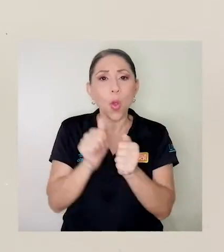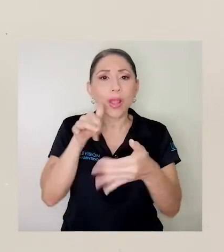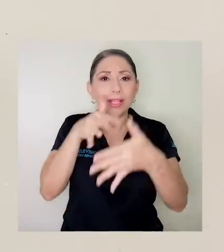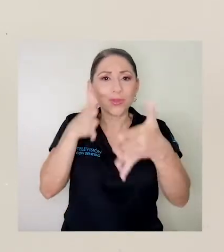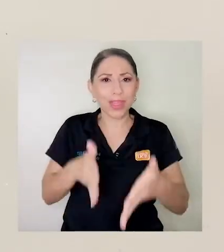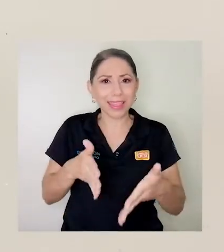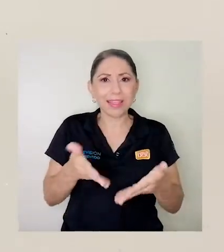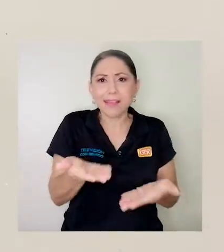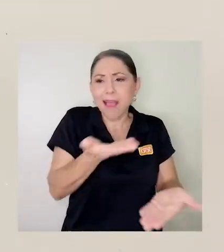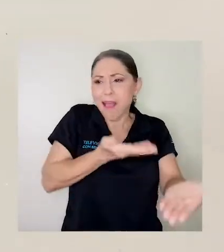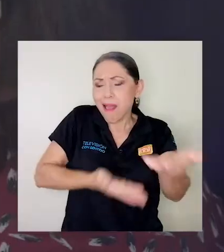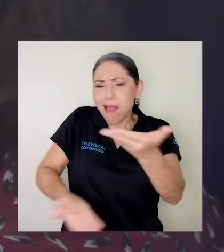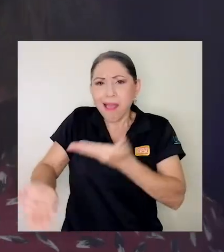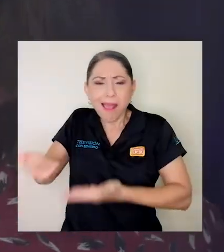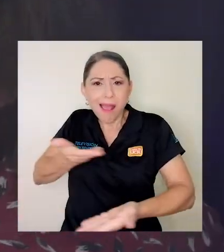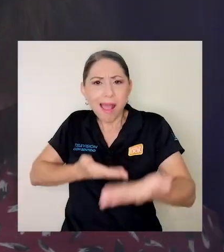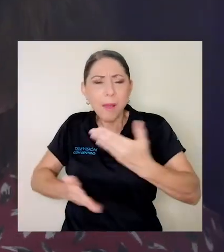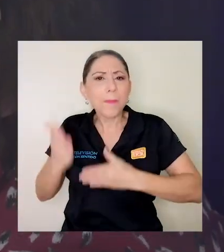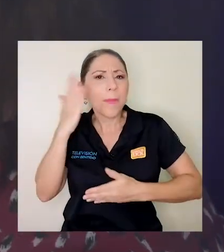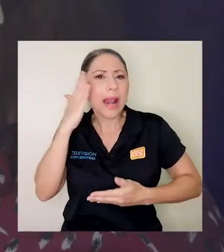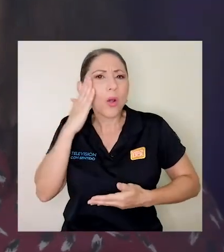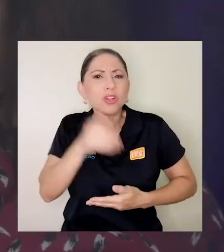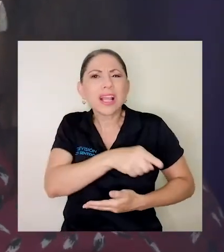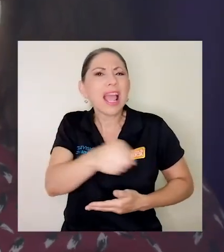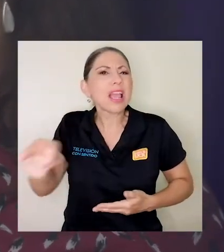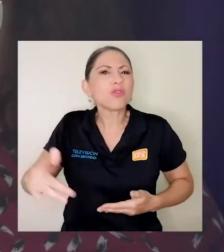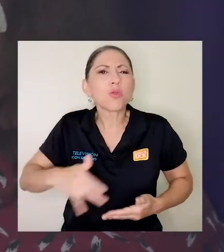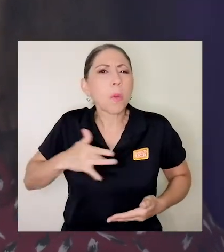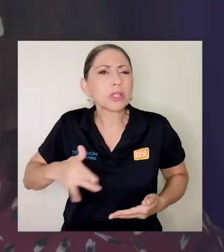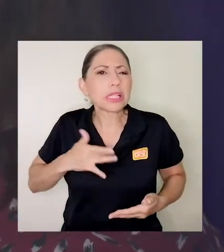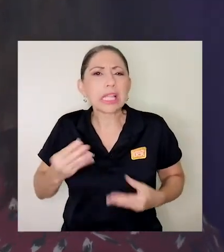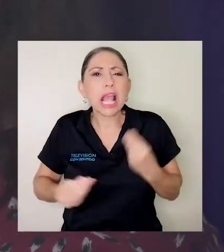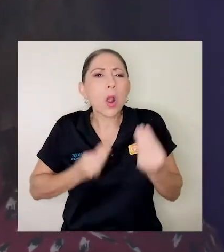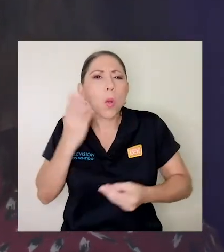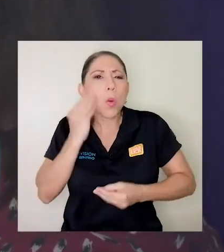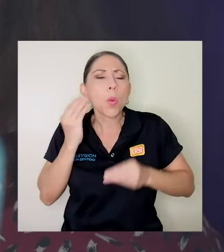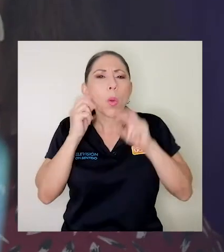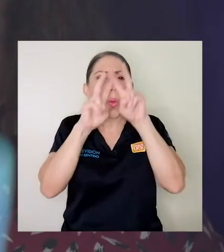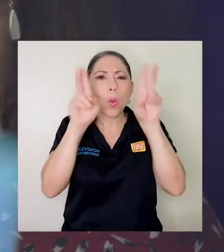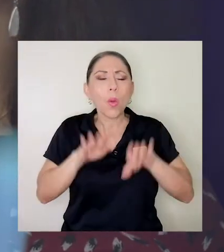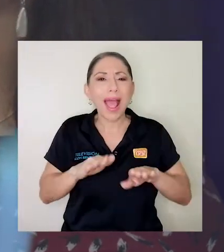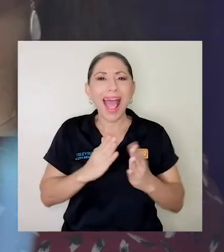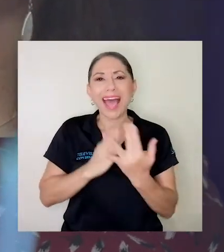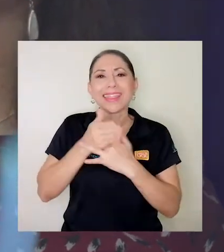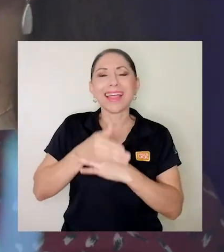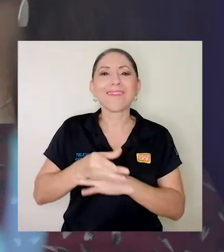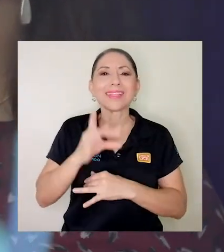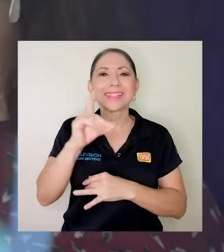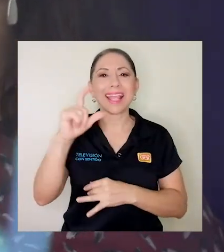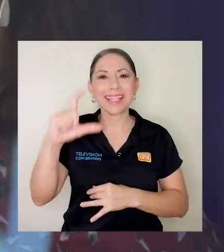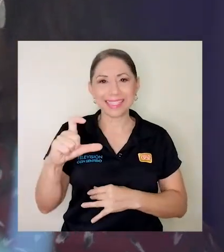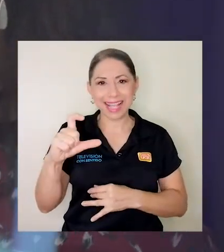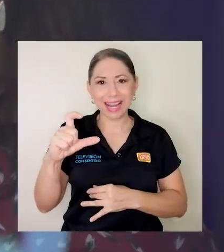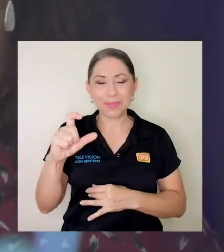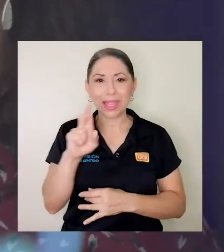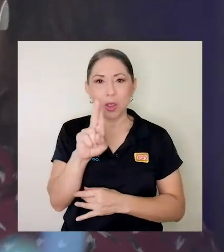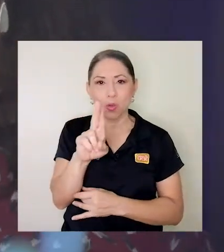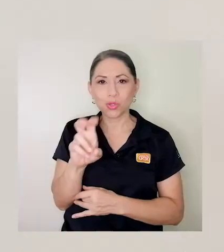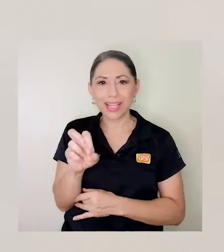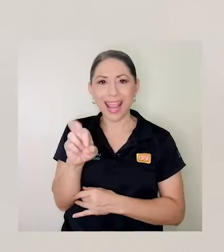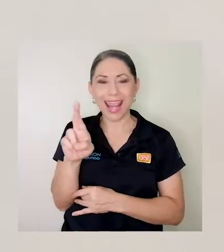interacciones para conocer cómo es que ellos se sentían y cómo están viendo la virtualidad a través del Instagram de UCR Virtual.